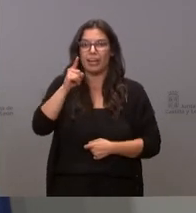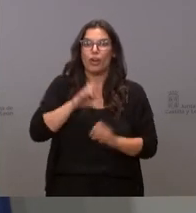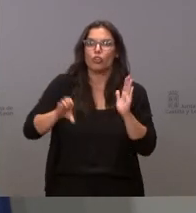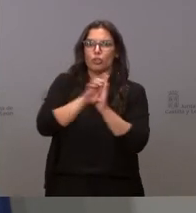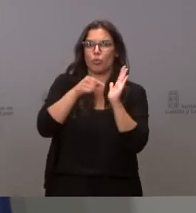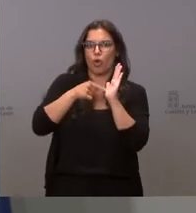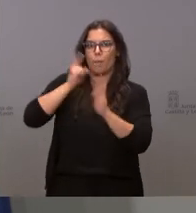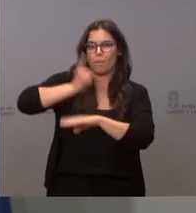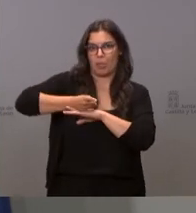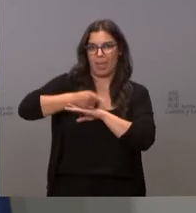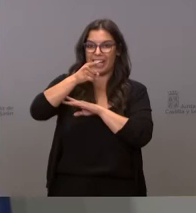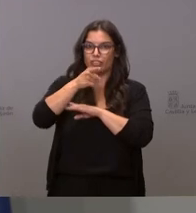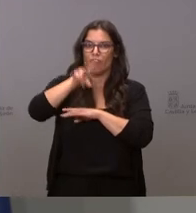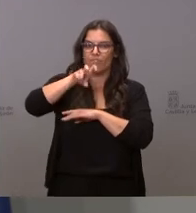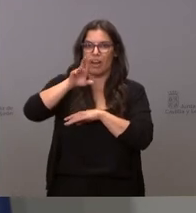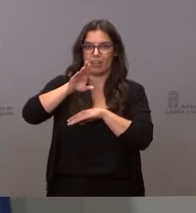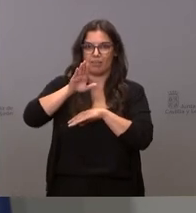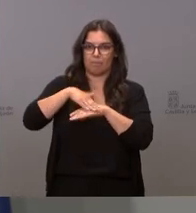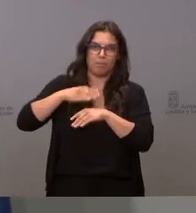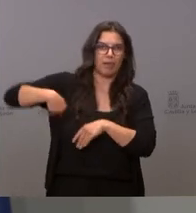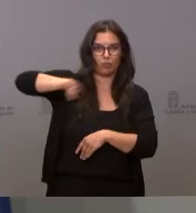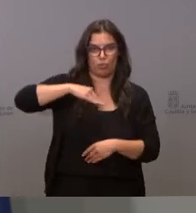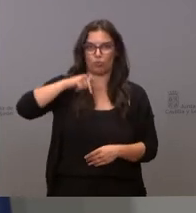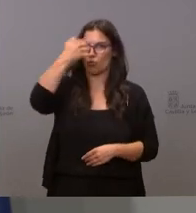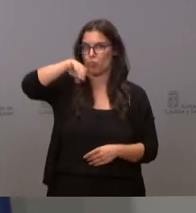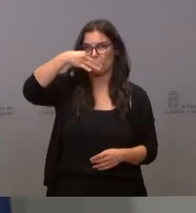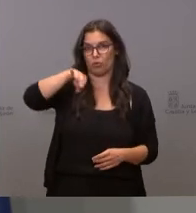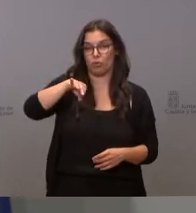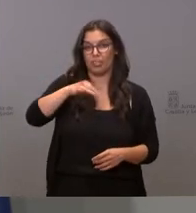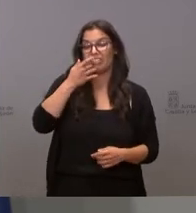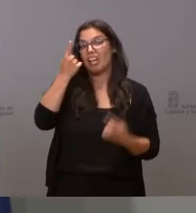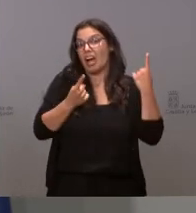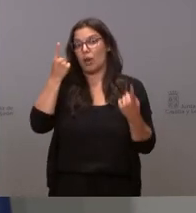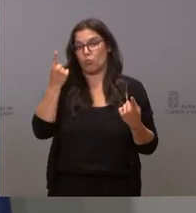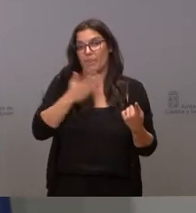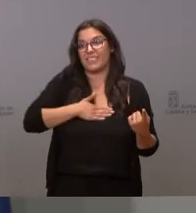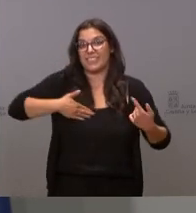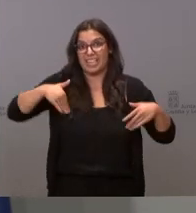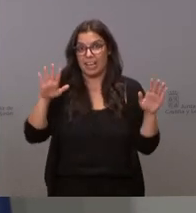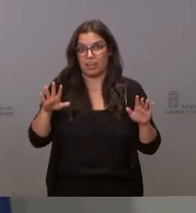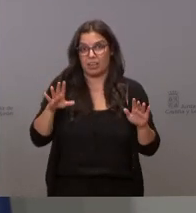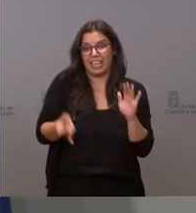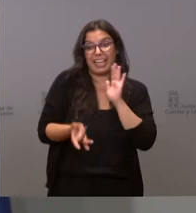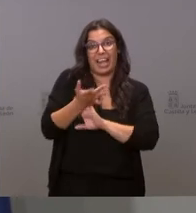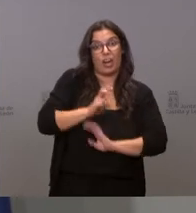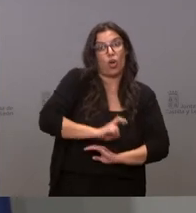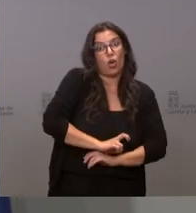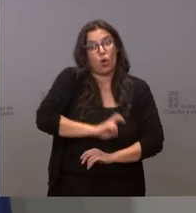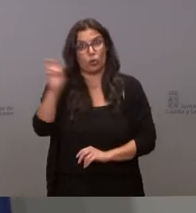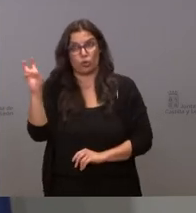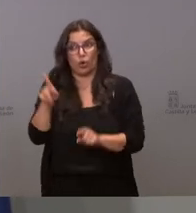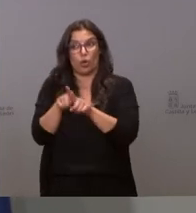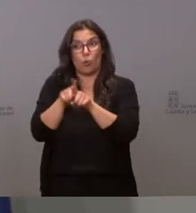ese es el único traje en el que cabemos todos y si alguien pretende hacer otro traje como pago